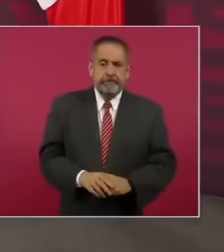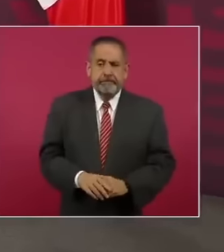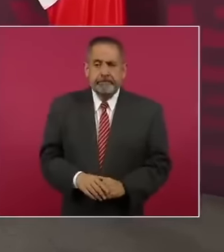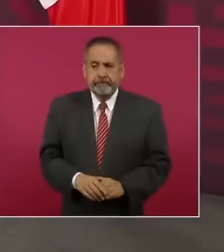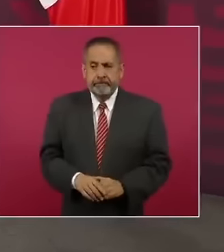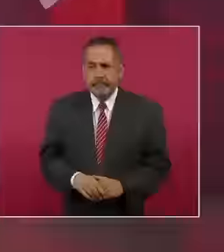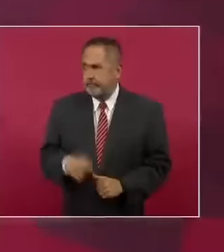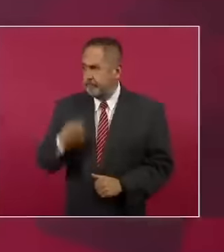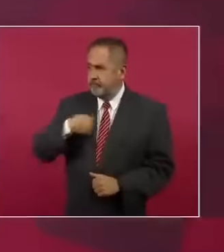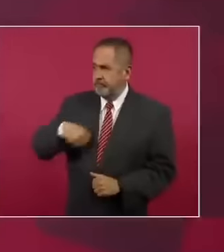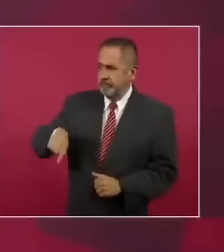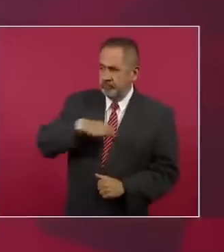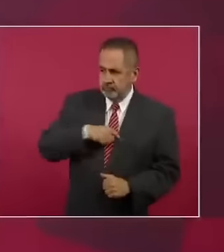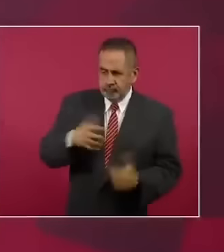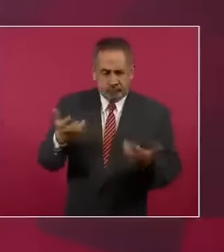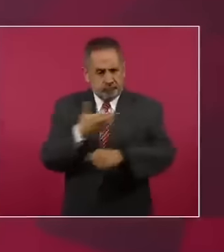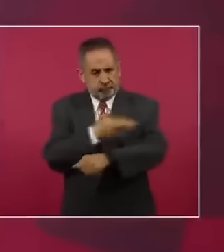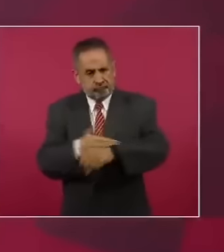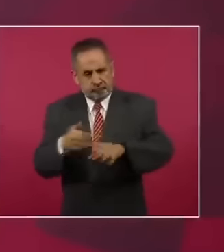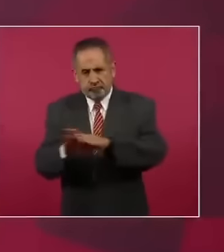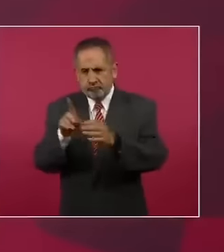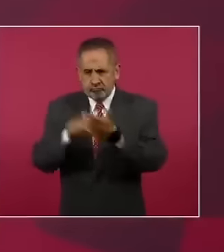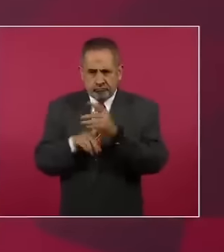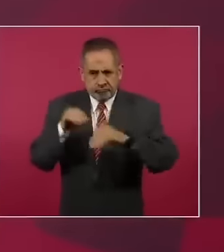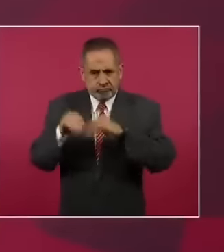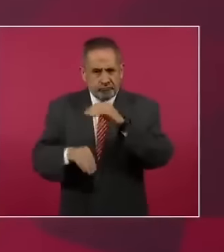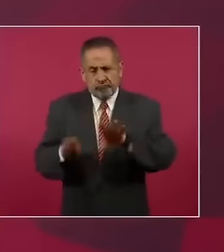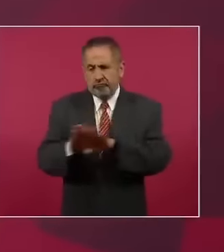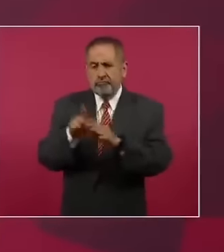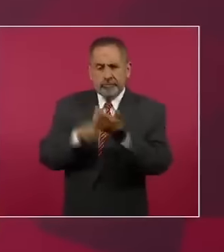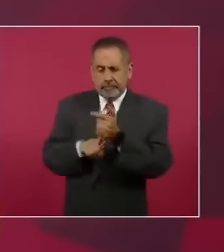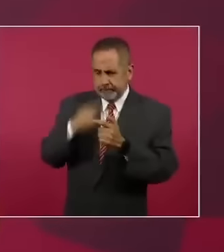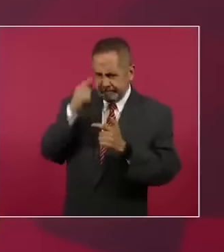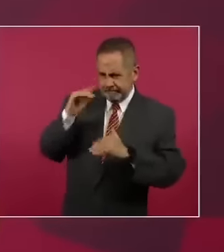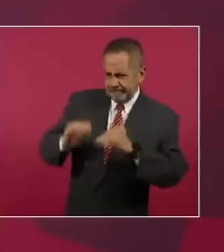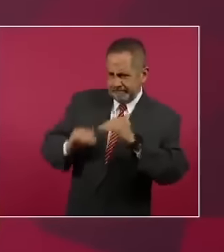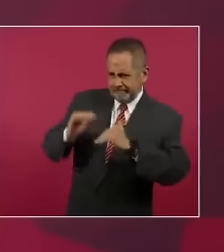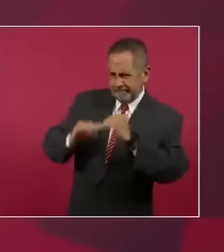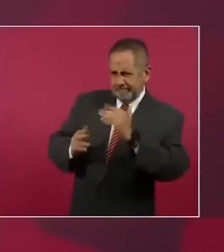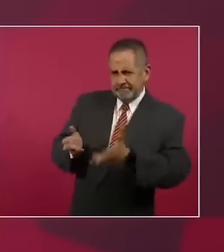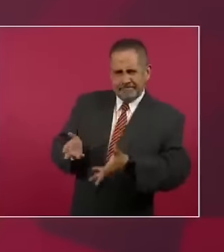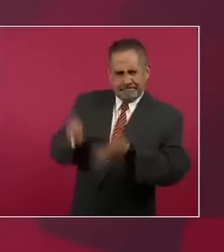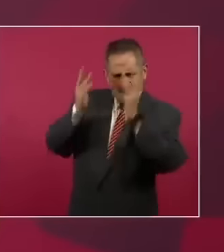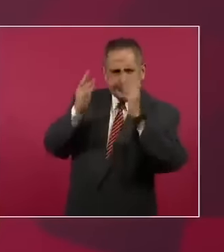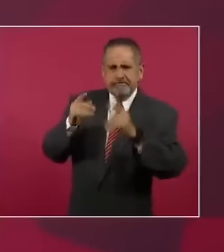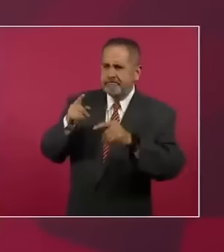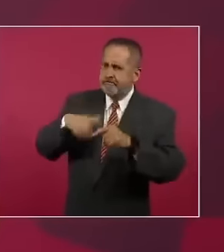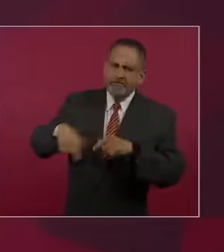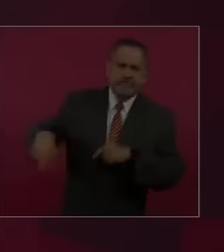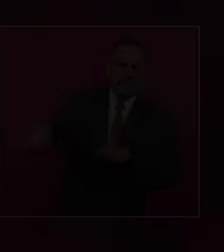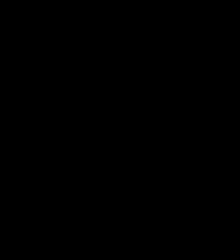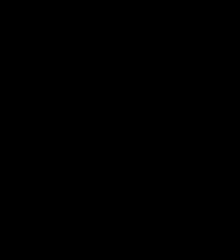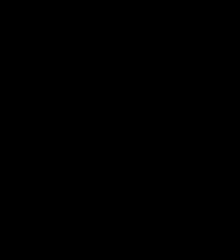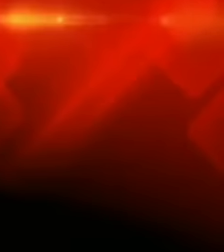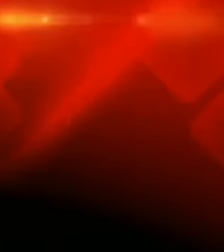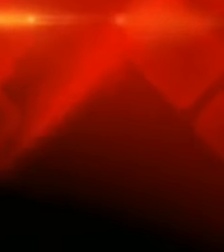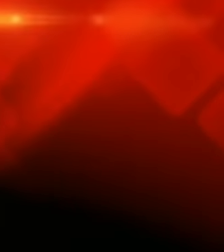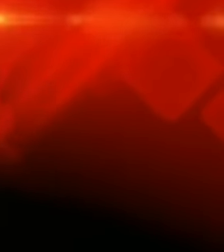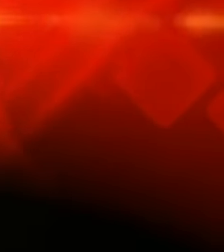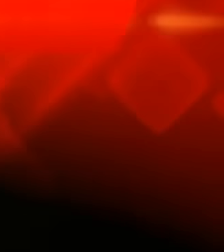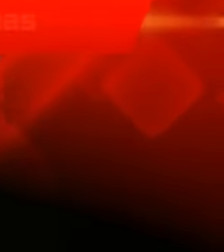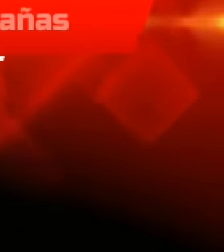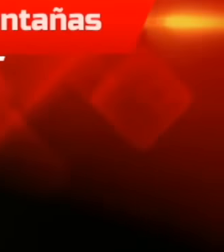les invita a que puedan comentar, hacer algún comentario y dejárnoslos. Así que gracias. TV Mixteca les dice hasta pronto.